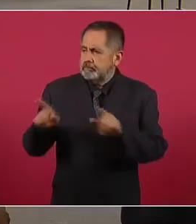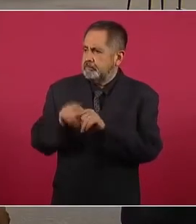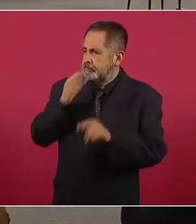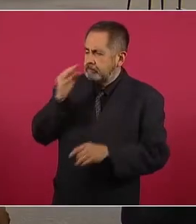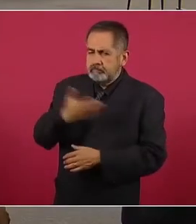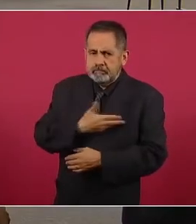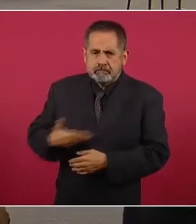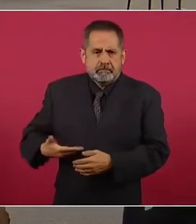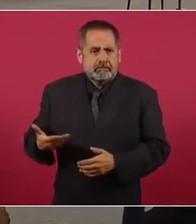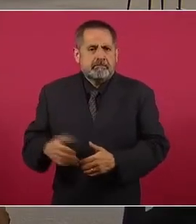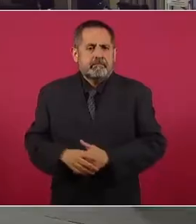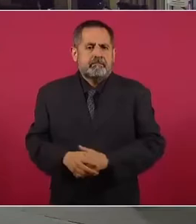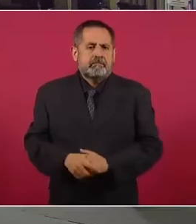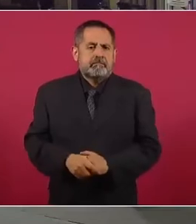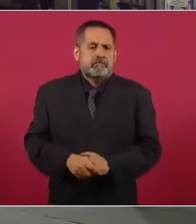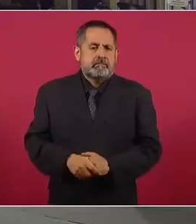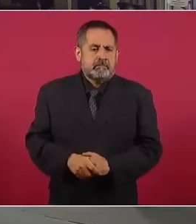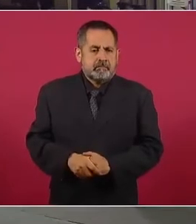presidente. Muchas gracias.